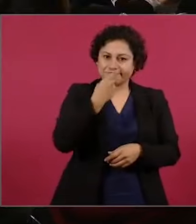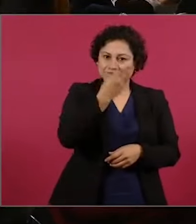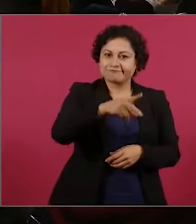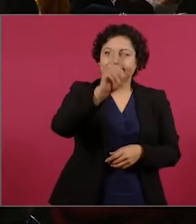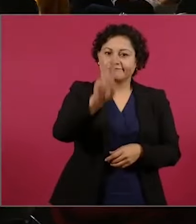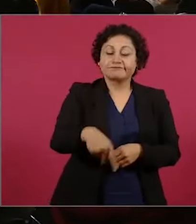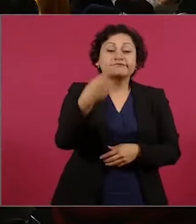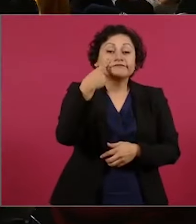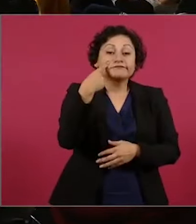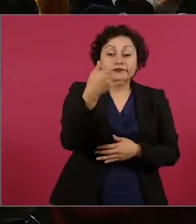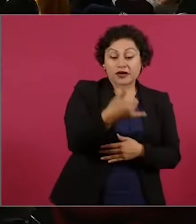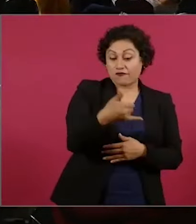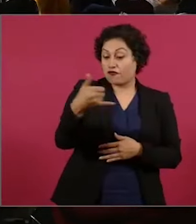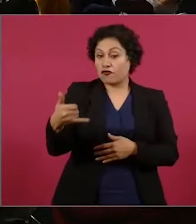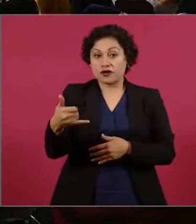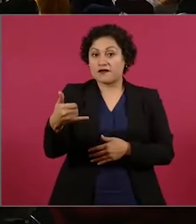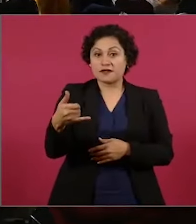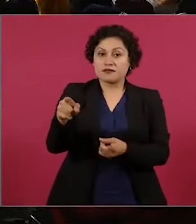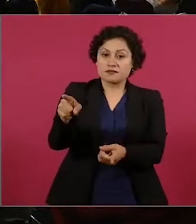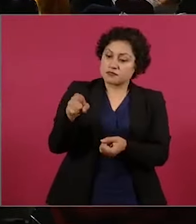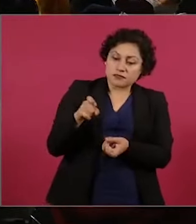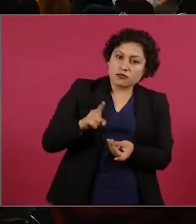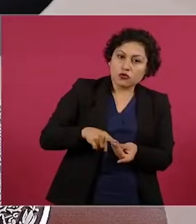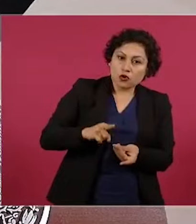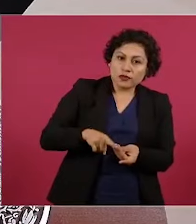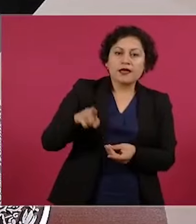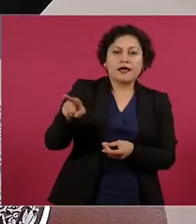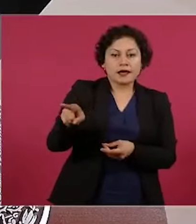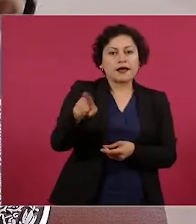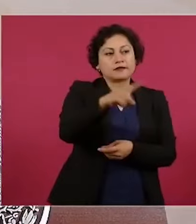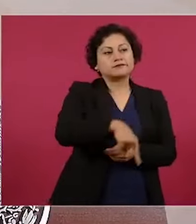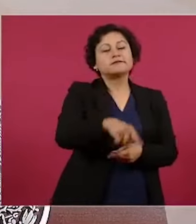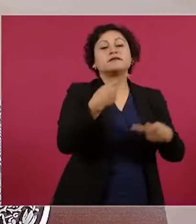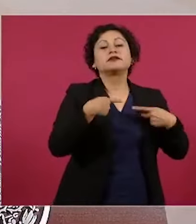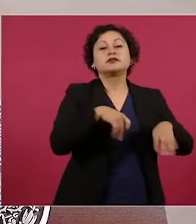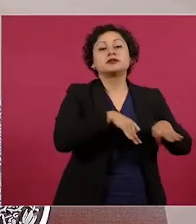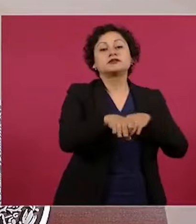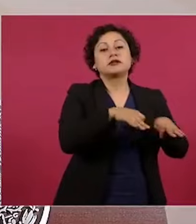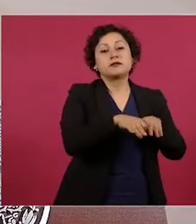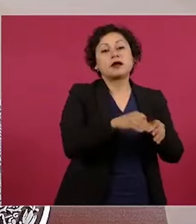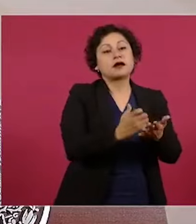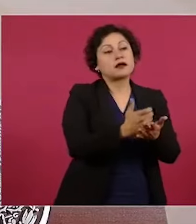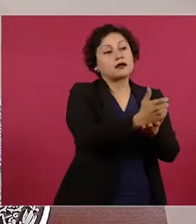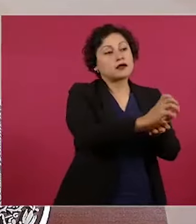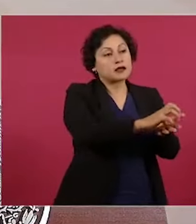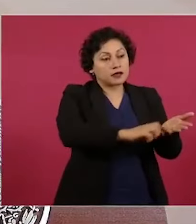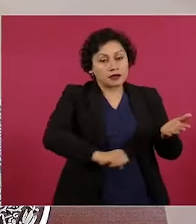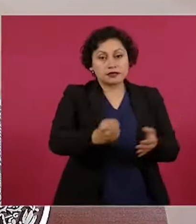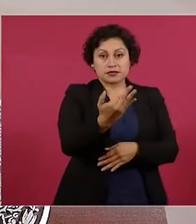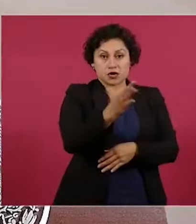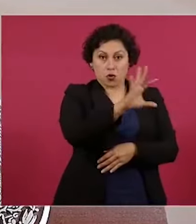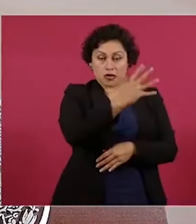financia básicamente con las cuotas patronales, que es el cinco por ciento del salario de los trabajadores, y con las recuperaciones de los